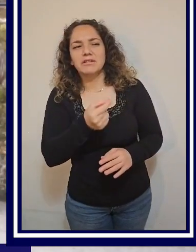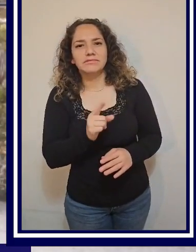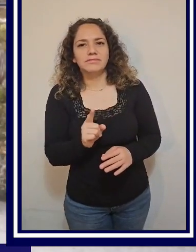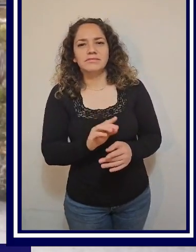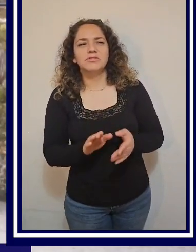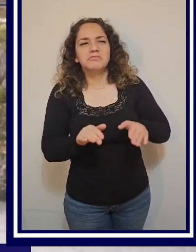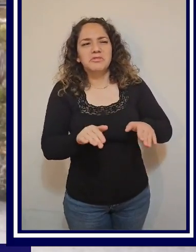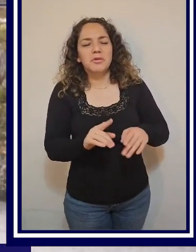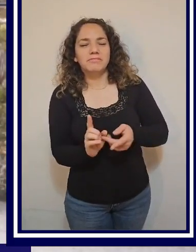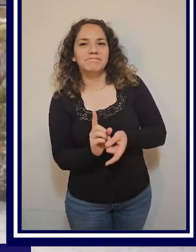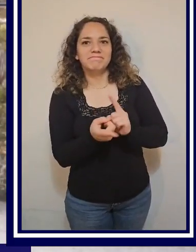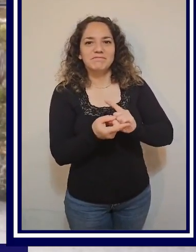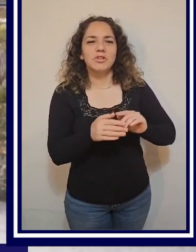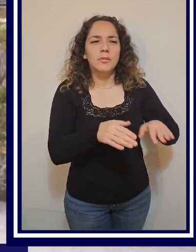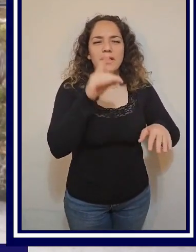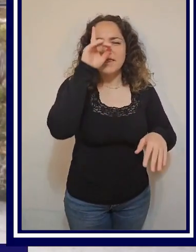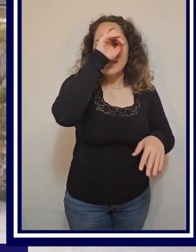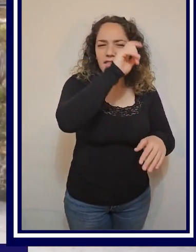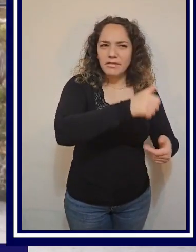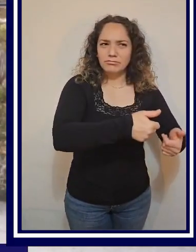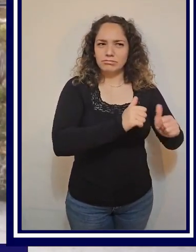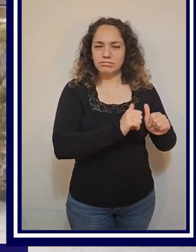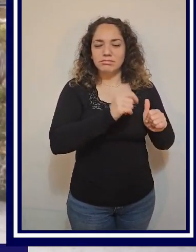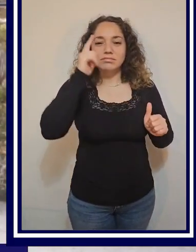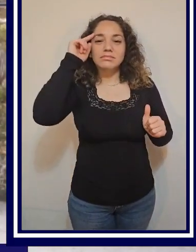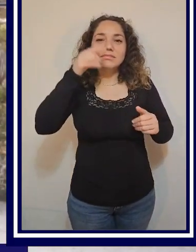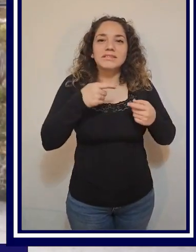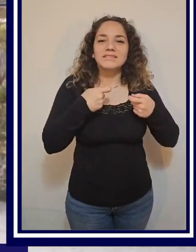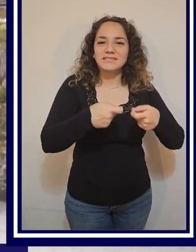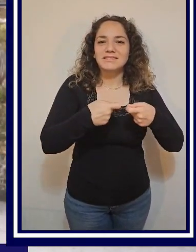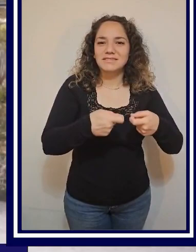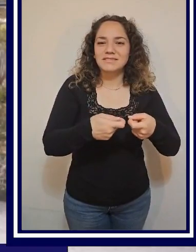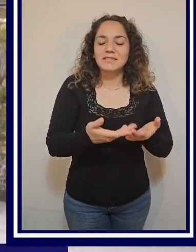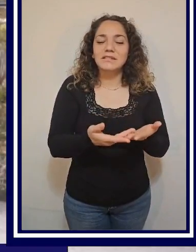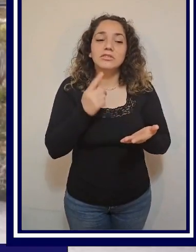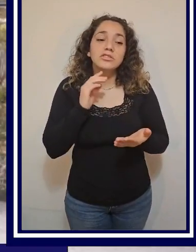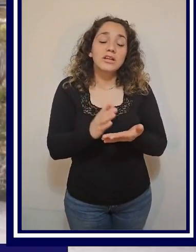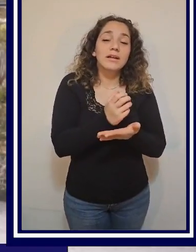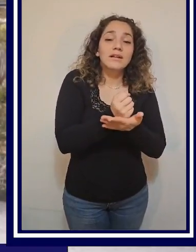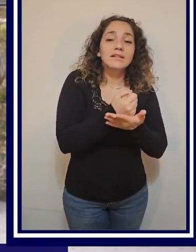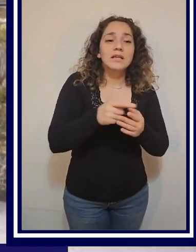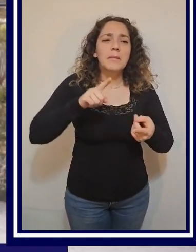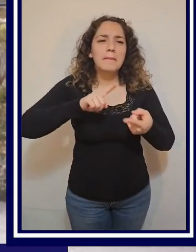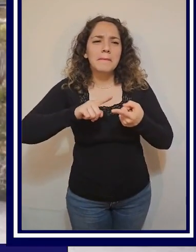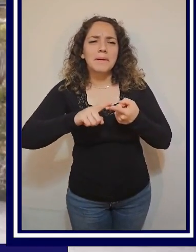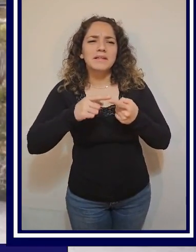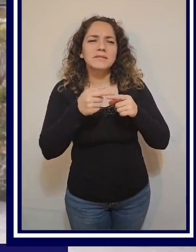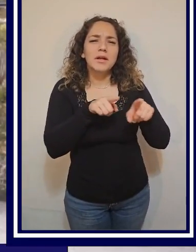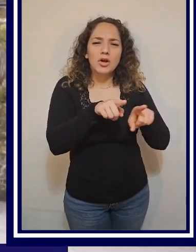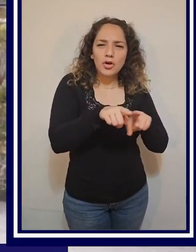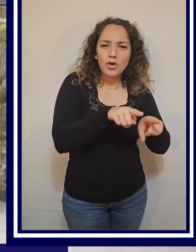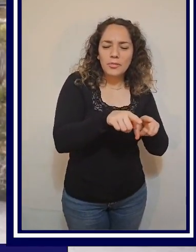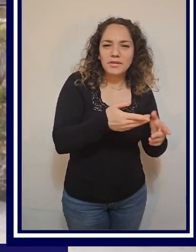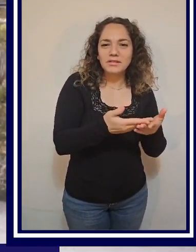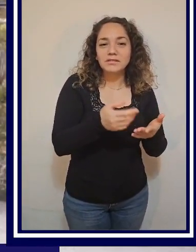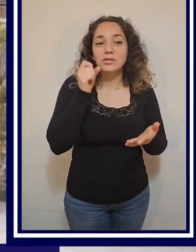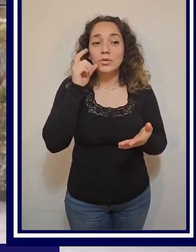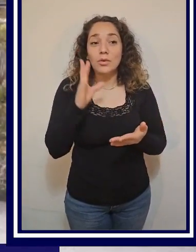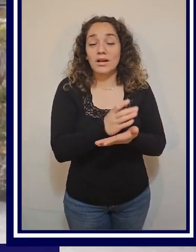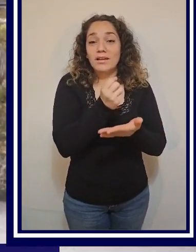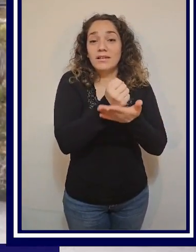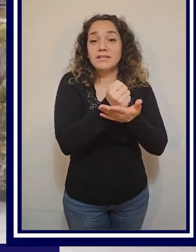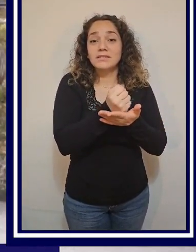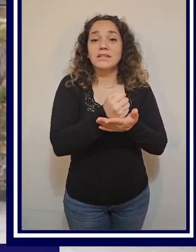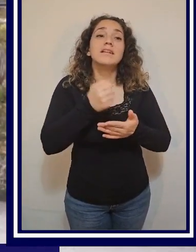confort. Por siempre me he llevado como a otros niveles, así es que, bueno, con eso ya logrando participar en campeonato, en el cual